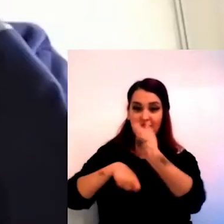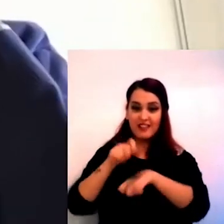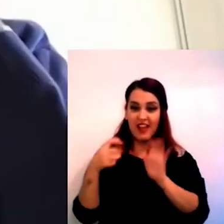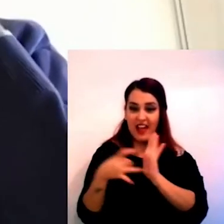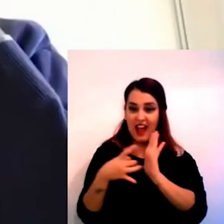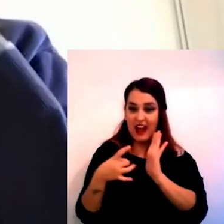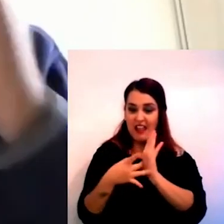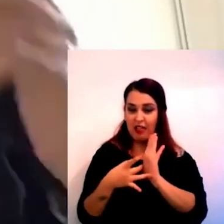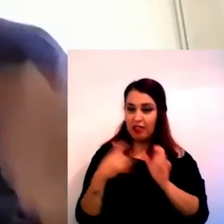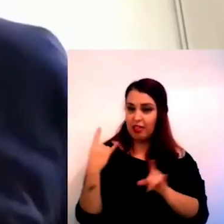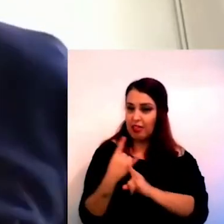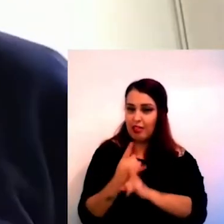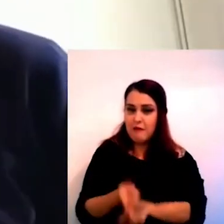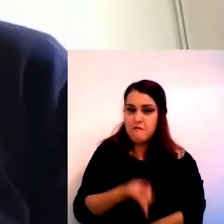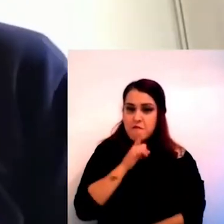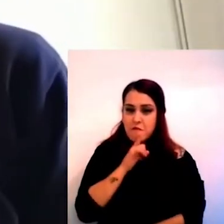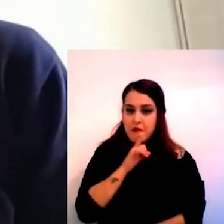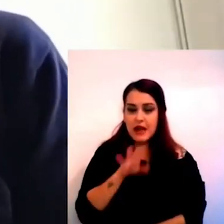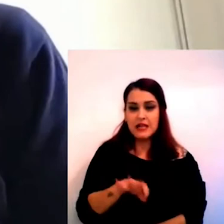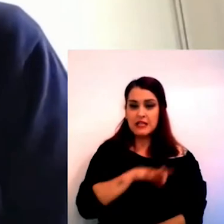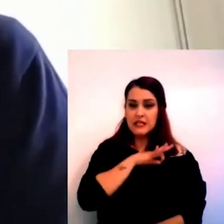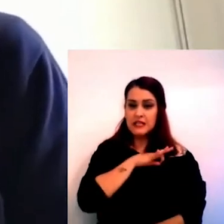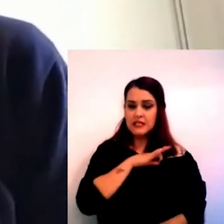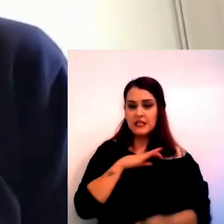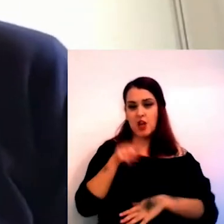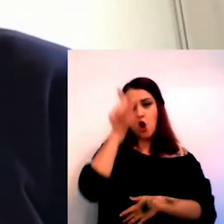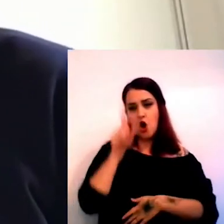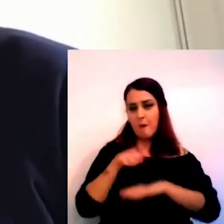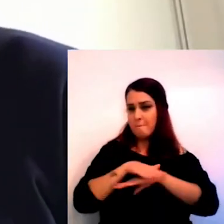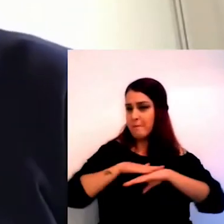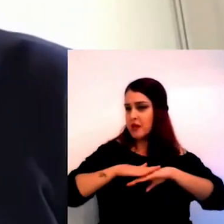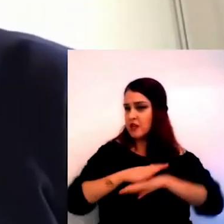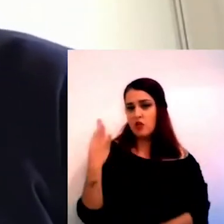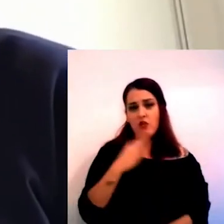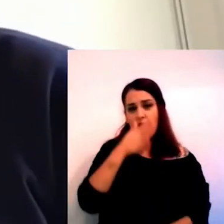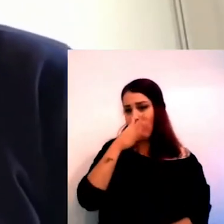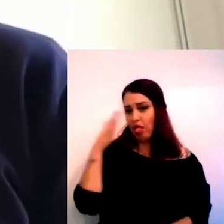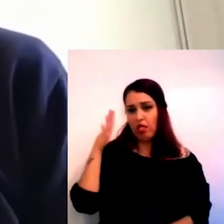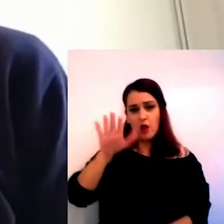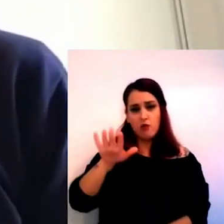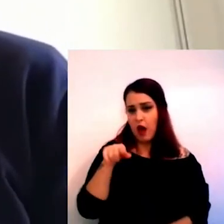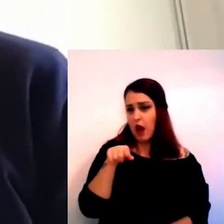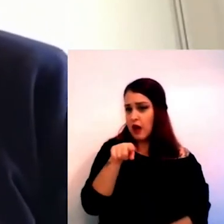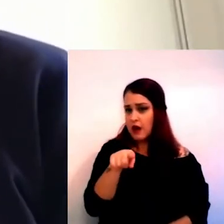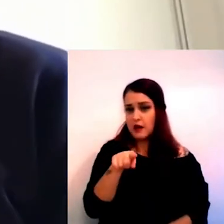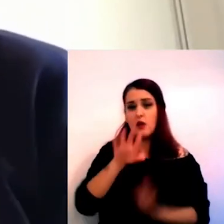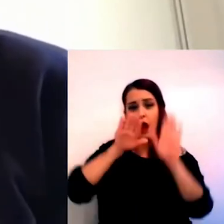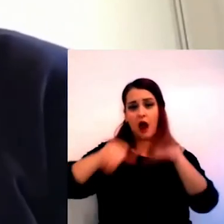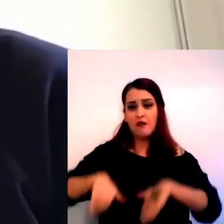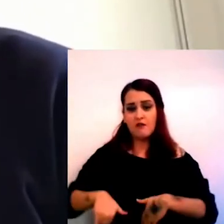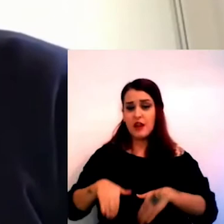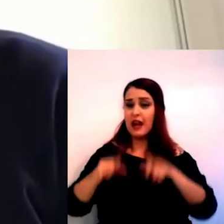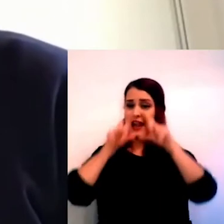señor ministro, lo que debe hacer es denunciar a quienes cometen tales fechorías y cerrar esas industrias.